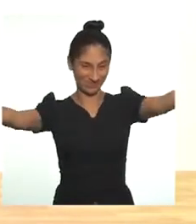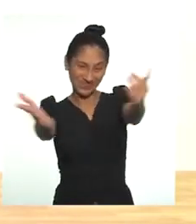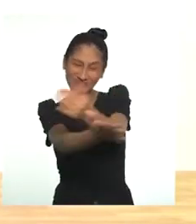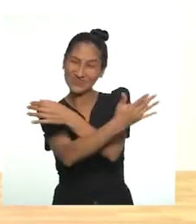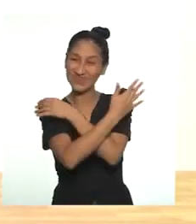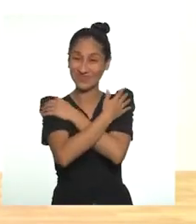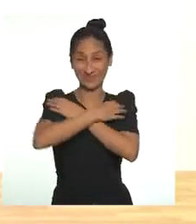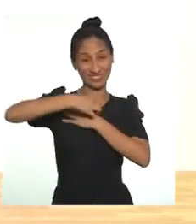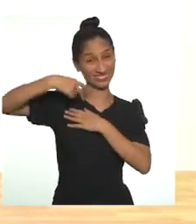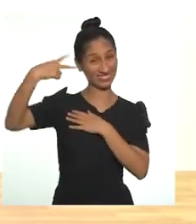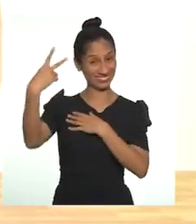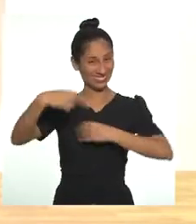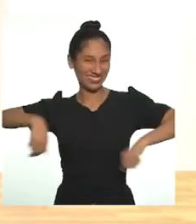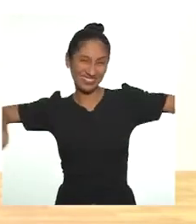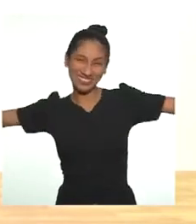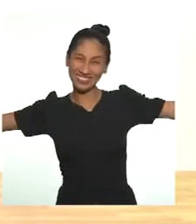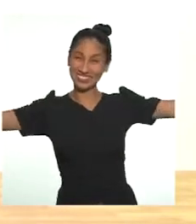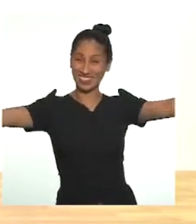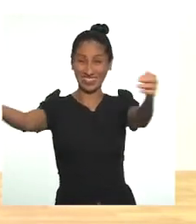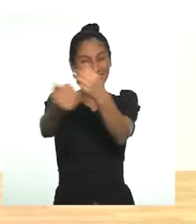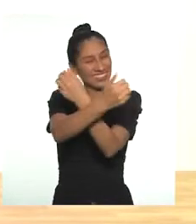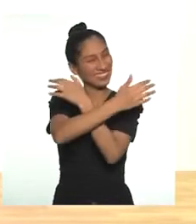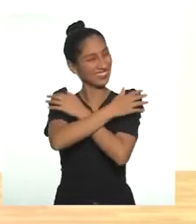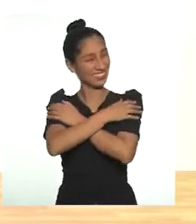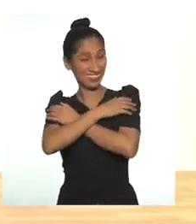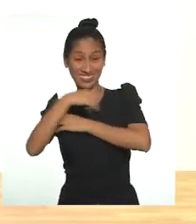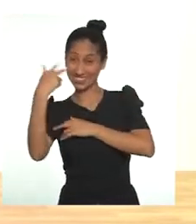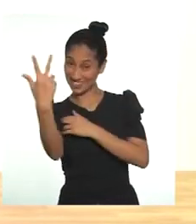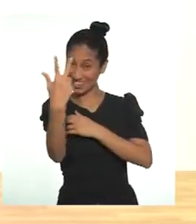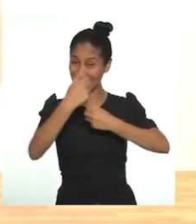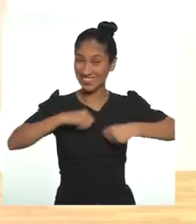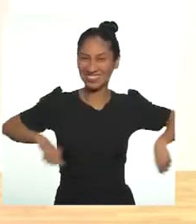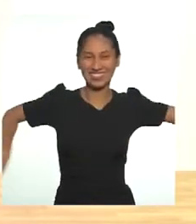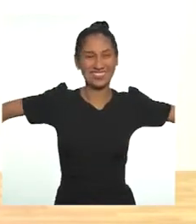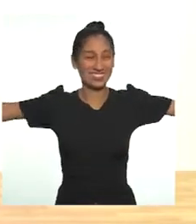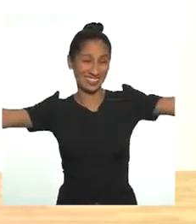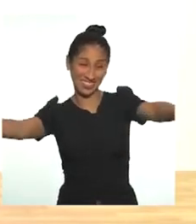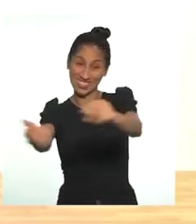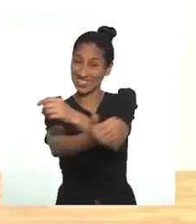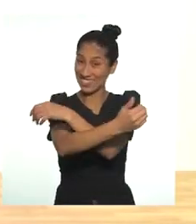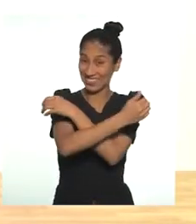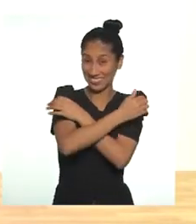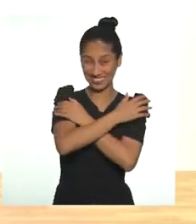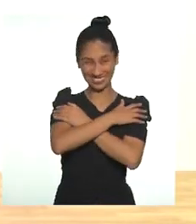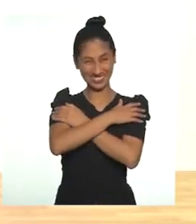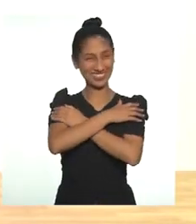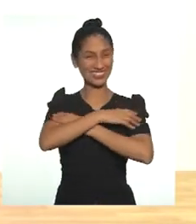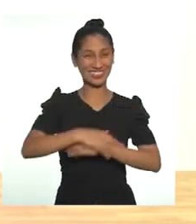abrazo. Y, dos, me abrazo. Y, tres, me abrazo.